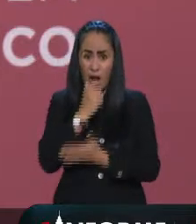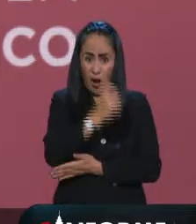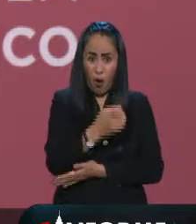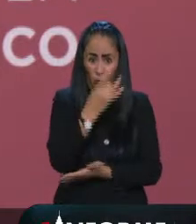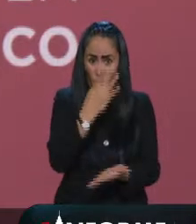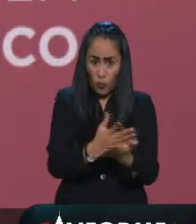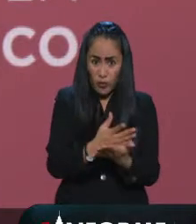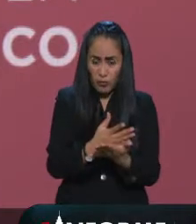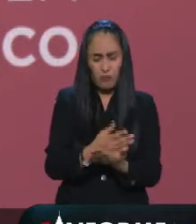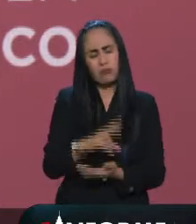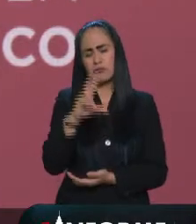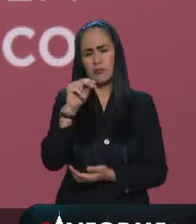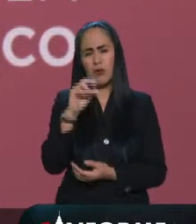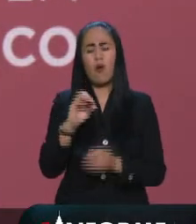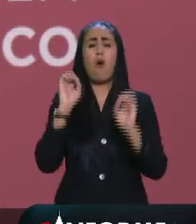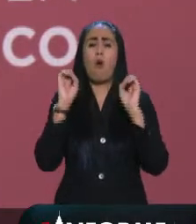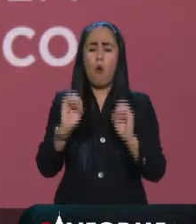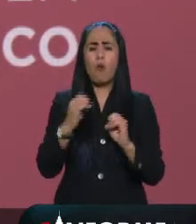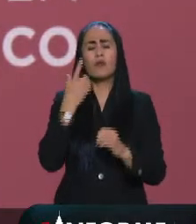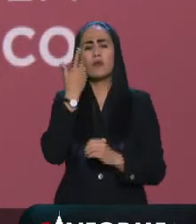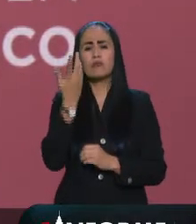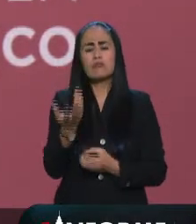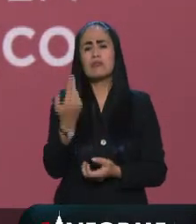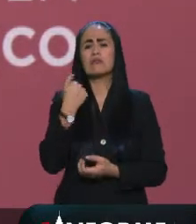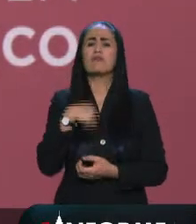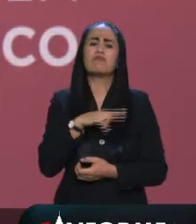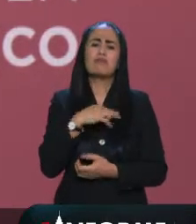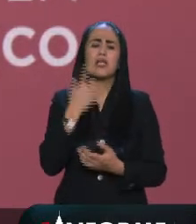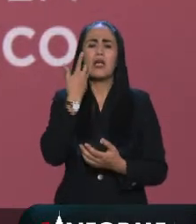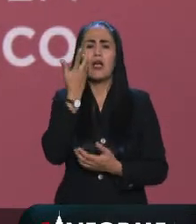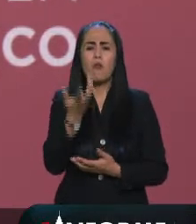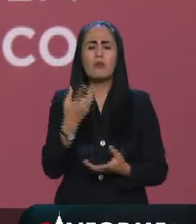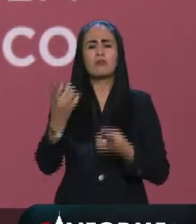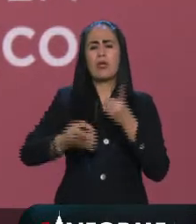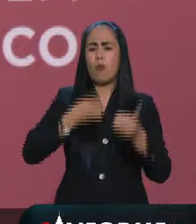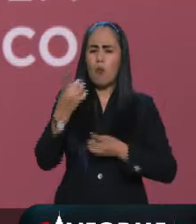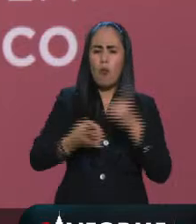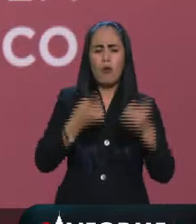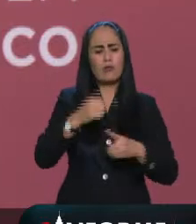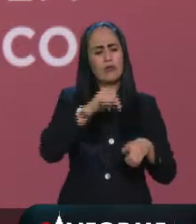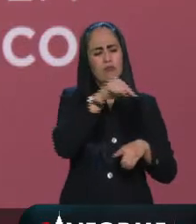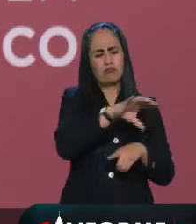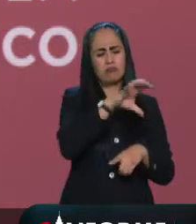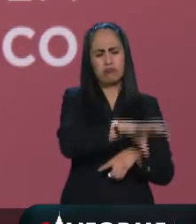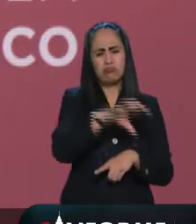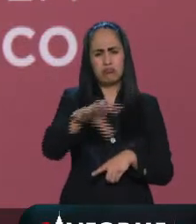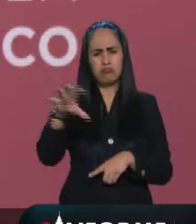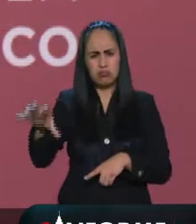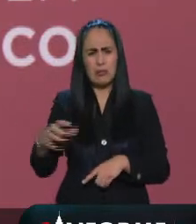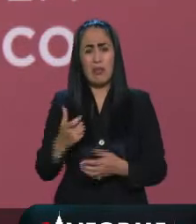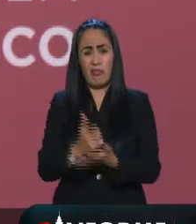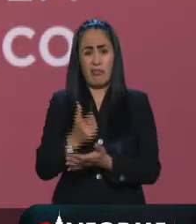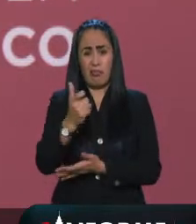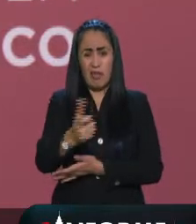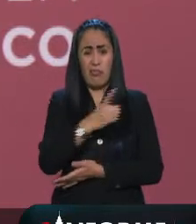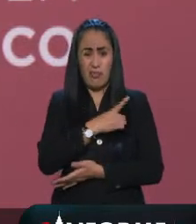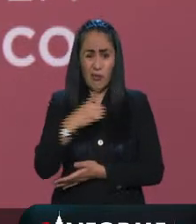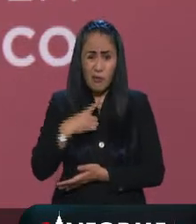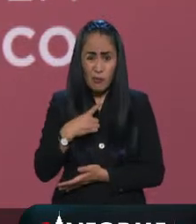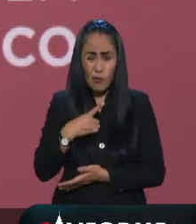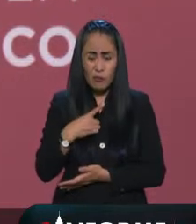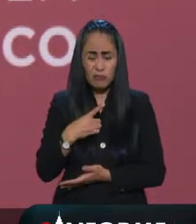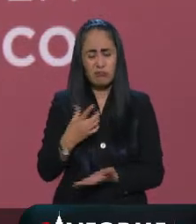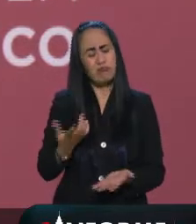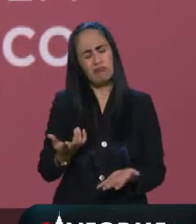puede ser que si queremos hacer deporte de distintas disciplinas tengamos que pagar porque ¿qué